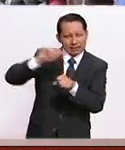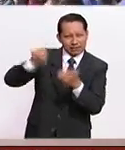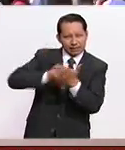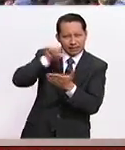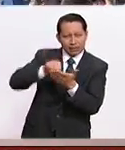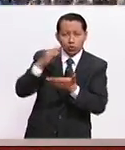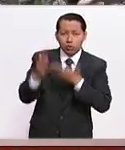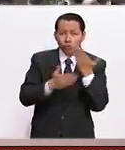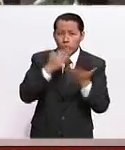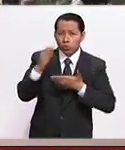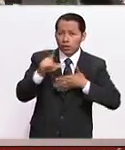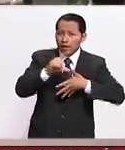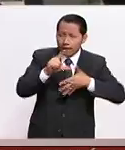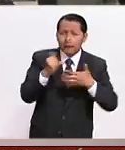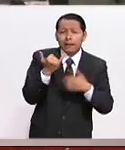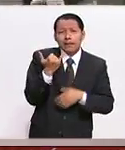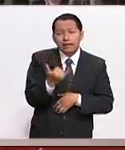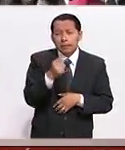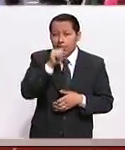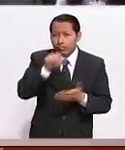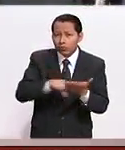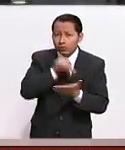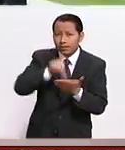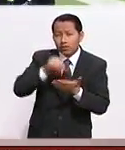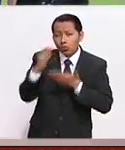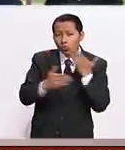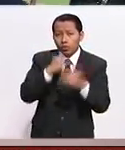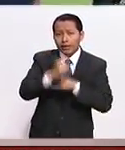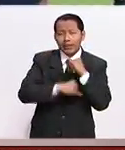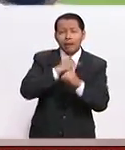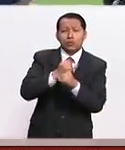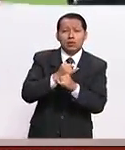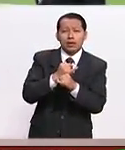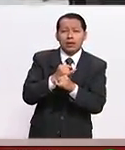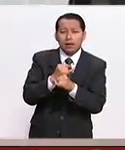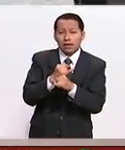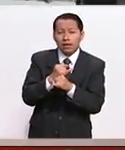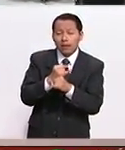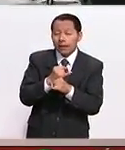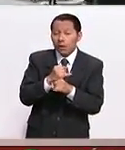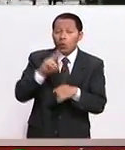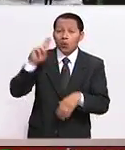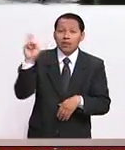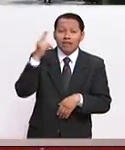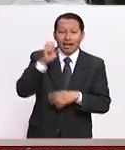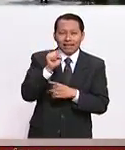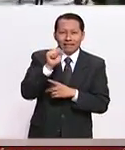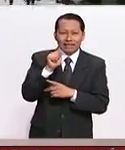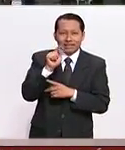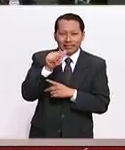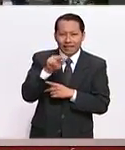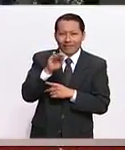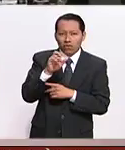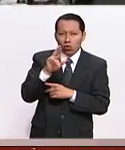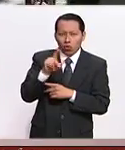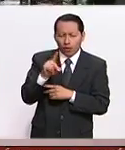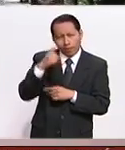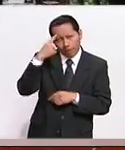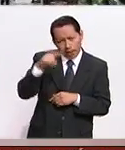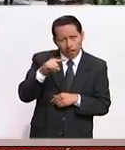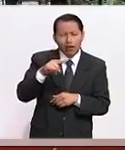de Estudios Latinoamericanos y del Centro de Estudios Internacionales Fernández Pogli de la Universidad de Stanford para